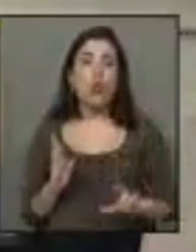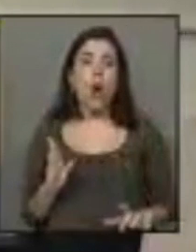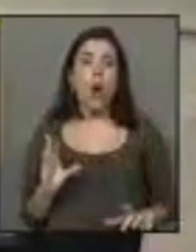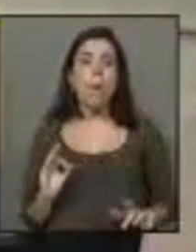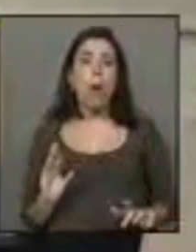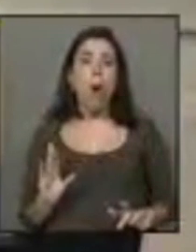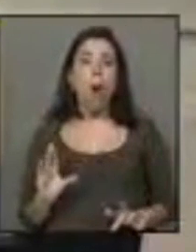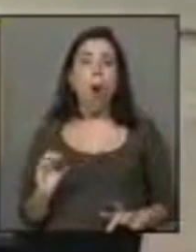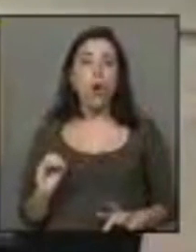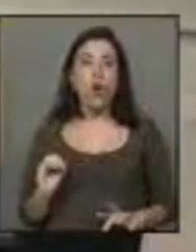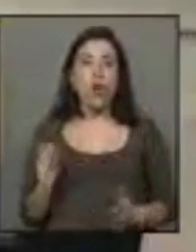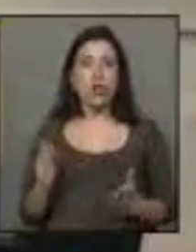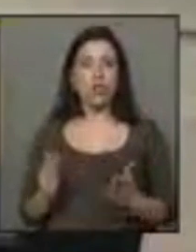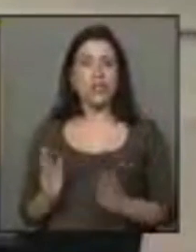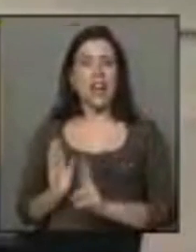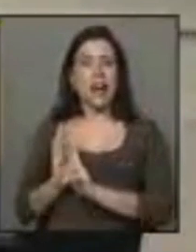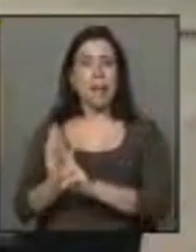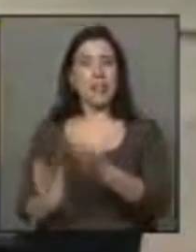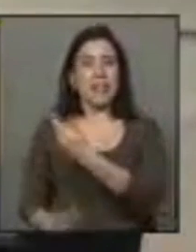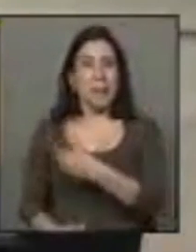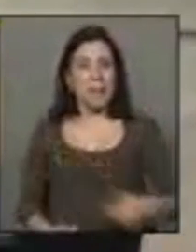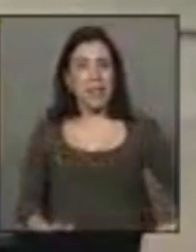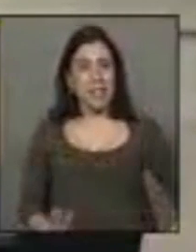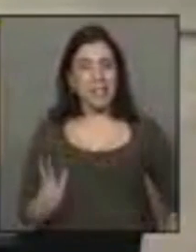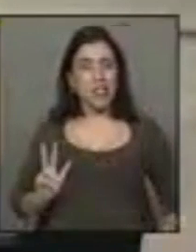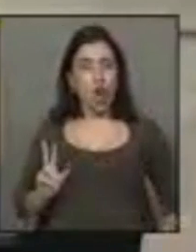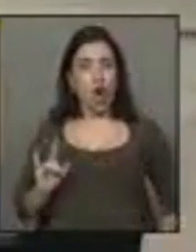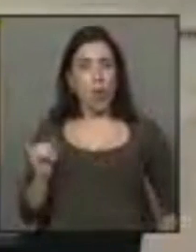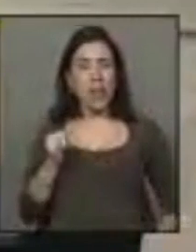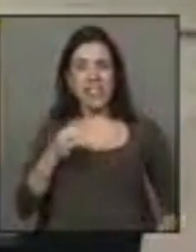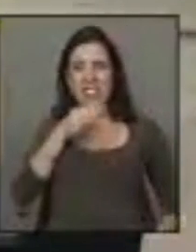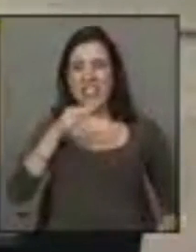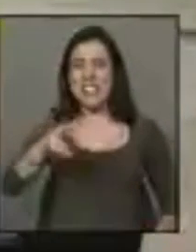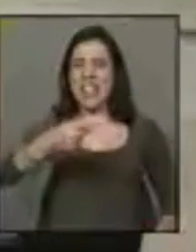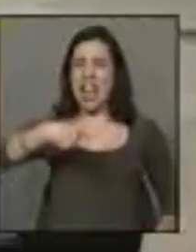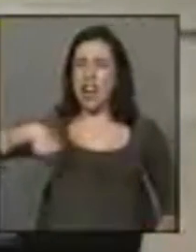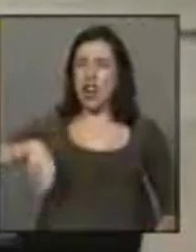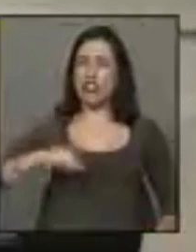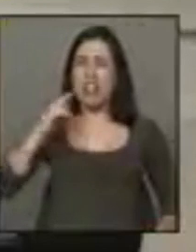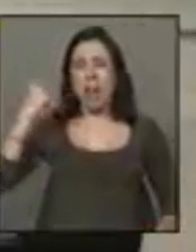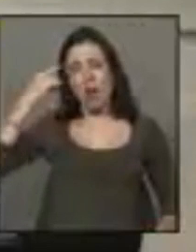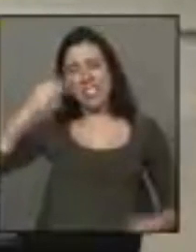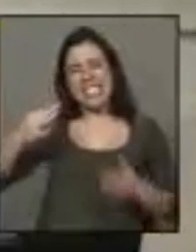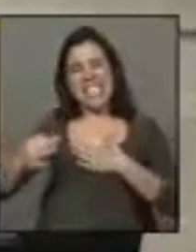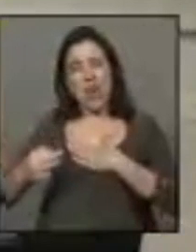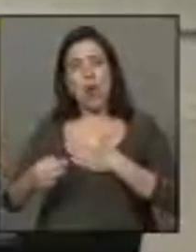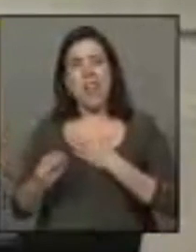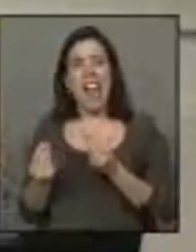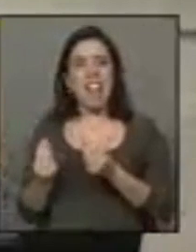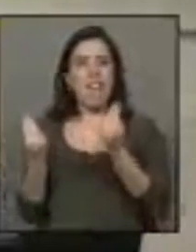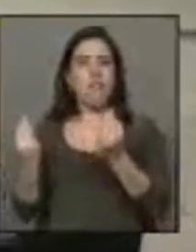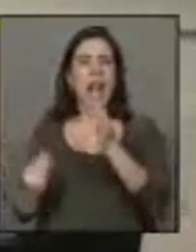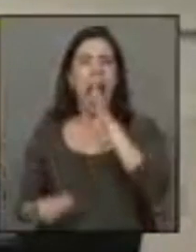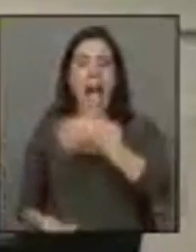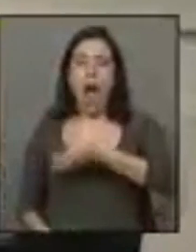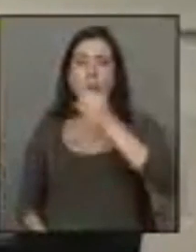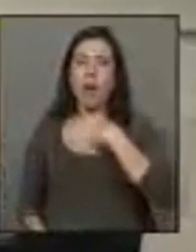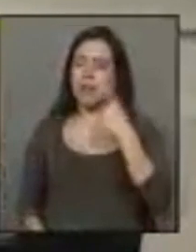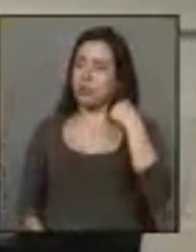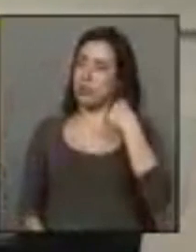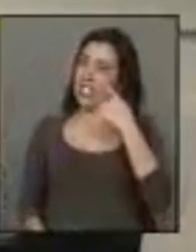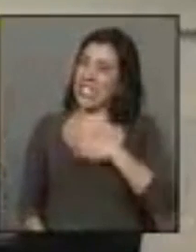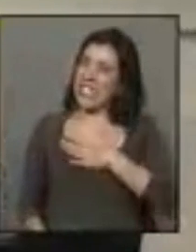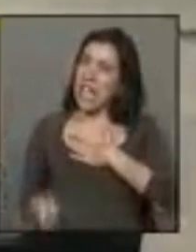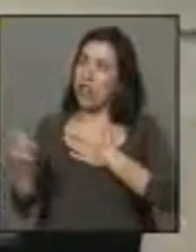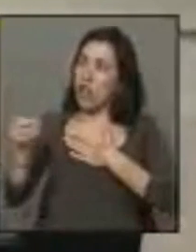que el delegado presidencial, don Reinaldo Ruiz, nos venga a decir que tenemos que estar absolutamente convencidos de la calidad del agua que estamos tomando, me parece una